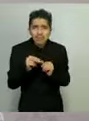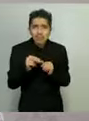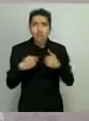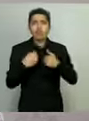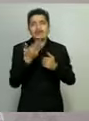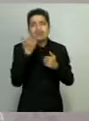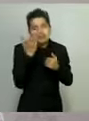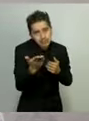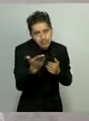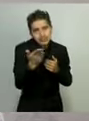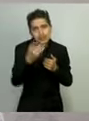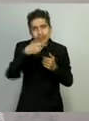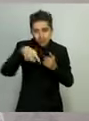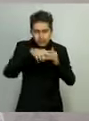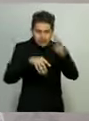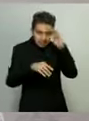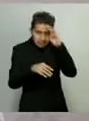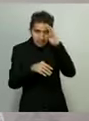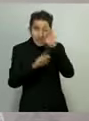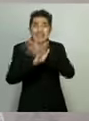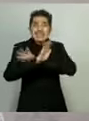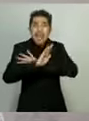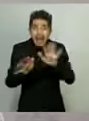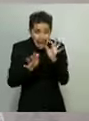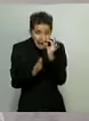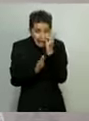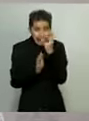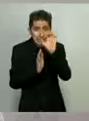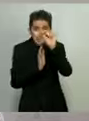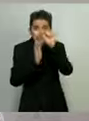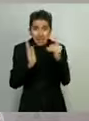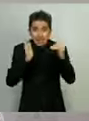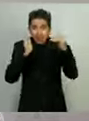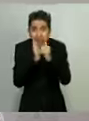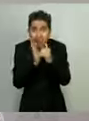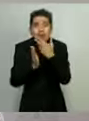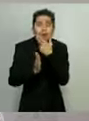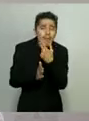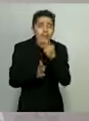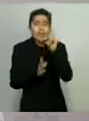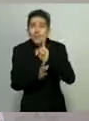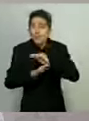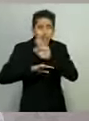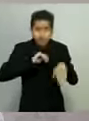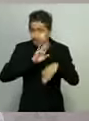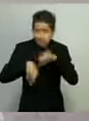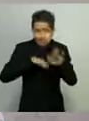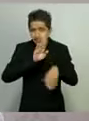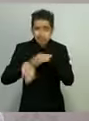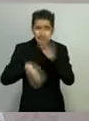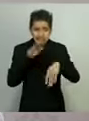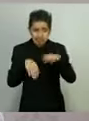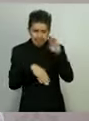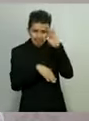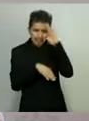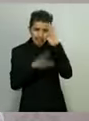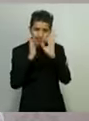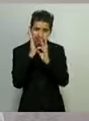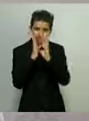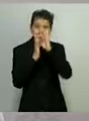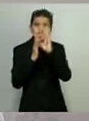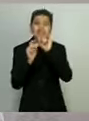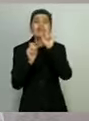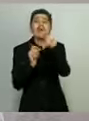pensar en los ya casi 60 mil hombres y mujeres que han muerto, así como en el